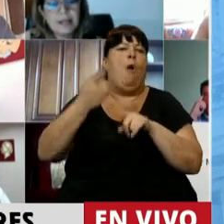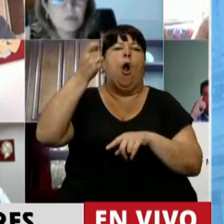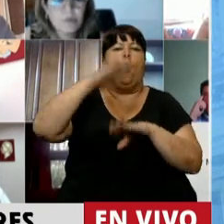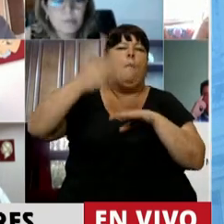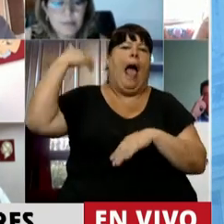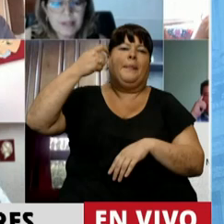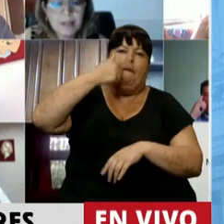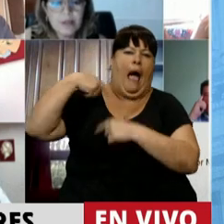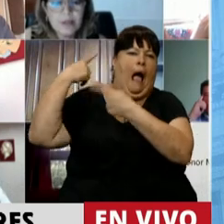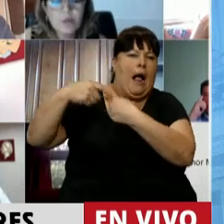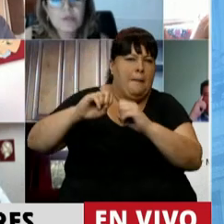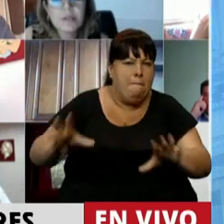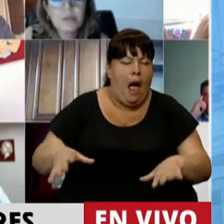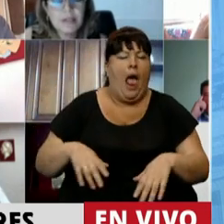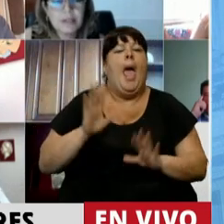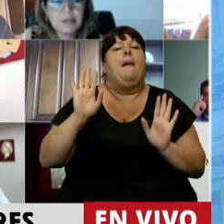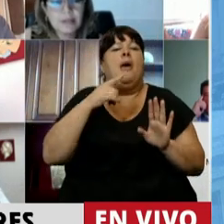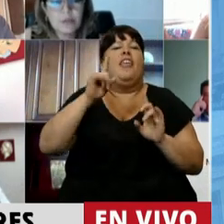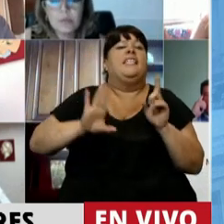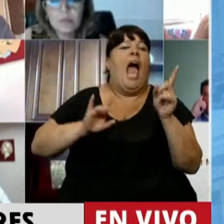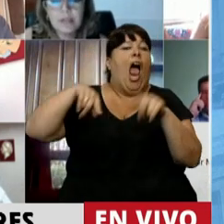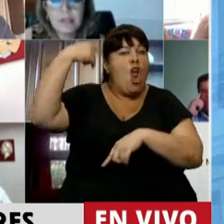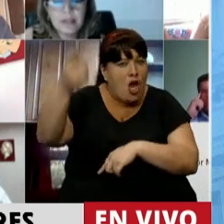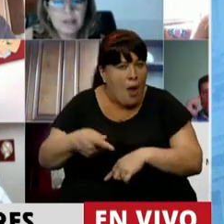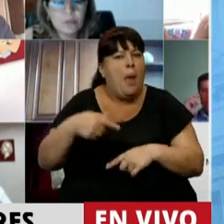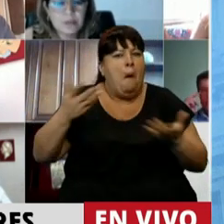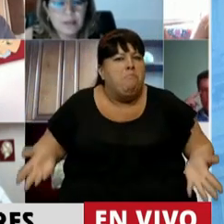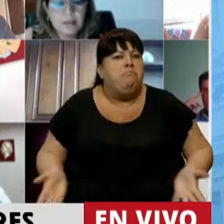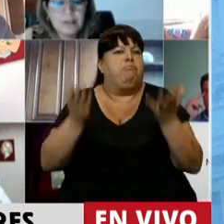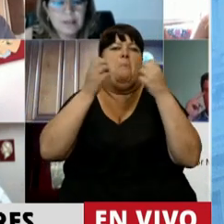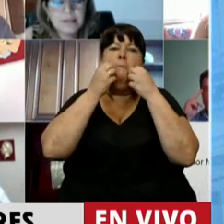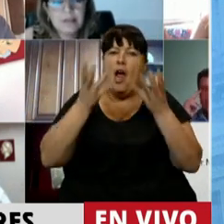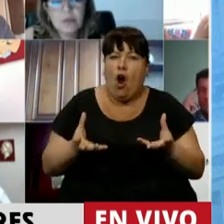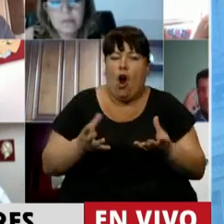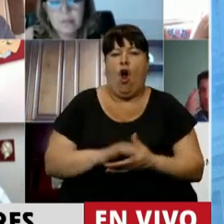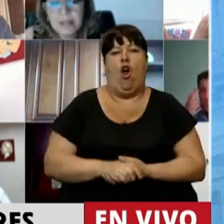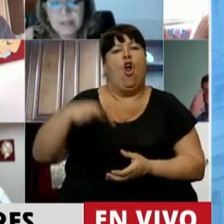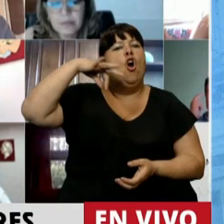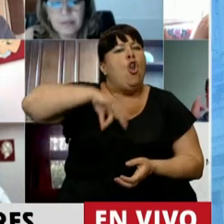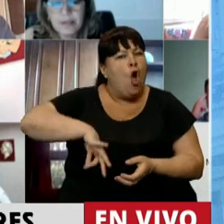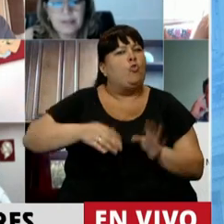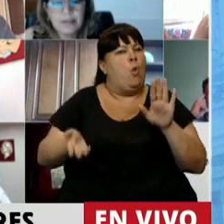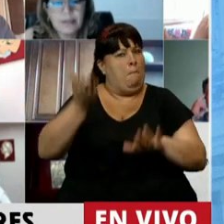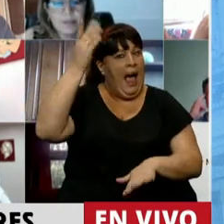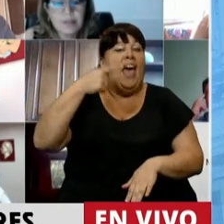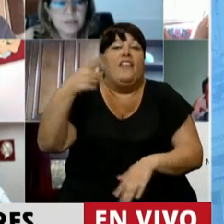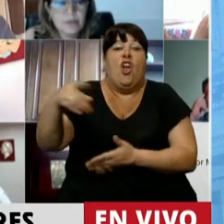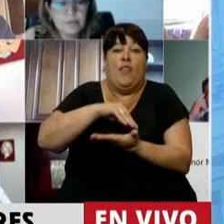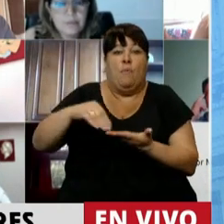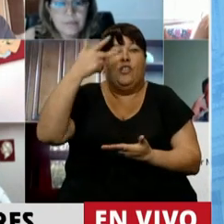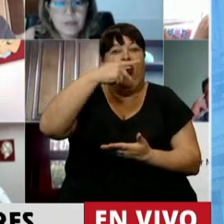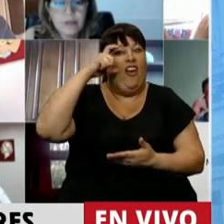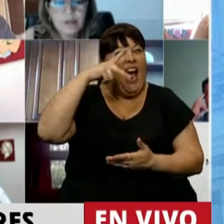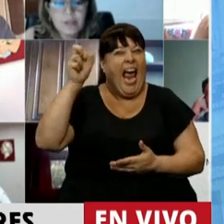del macrismo, pero que el año que viene va a haber crecimiento, que los salarios van a crecer, lo dijo el diputado